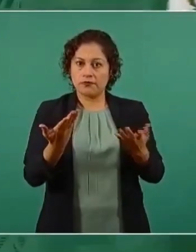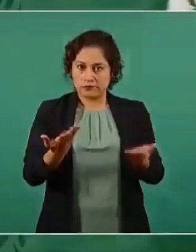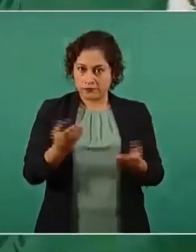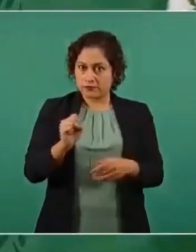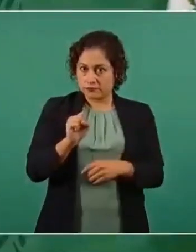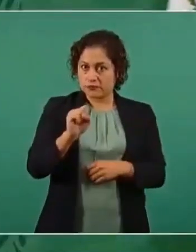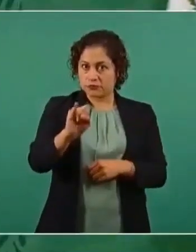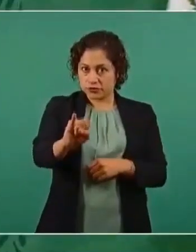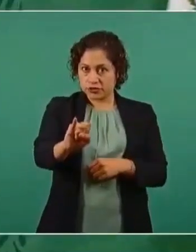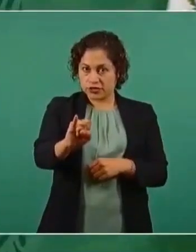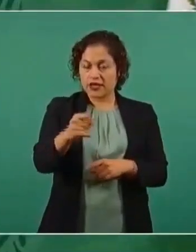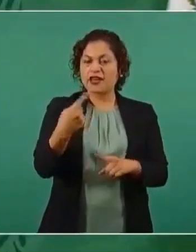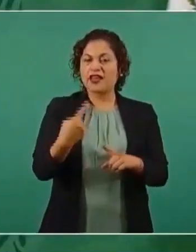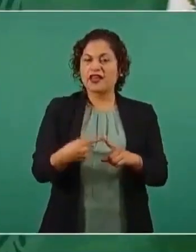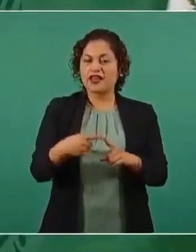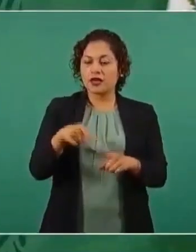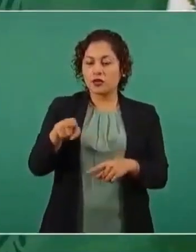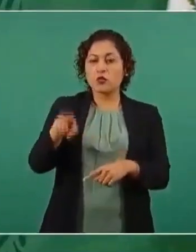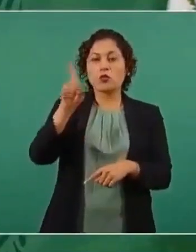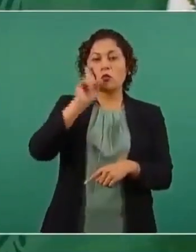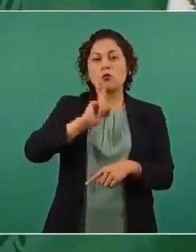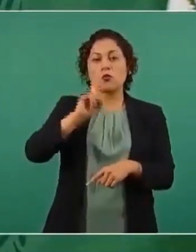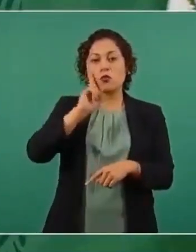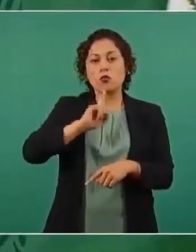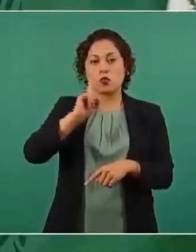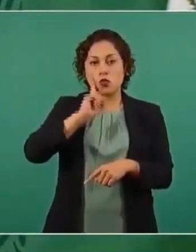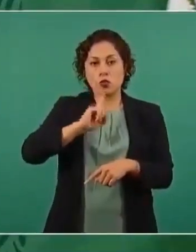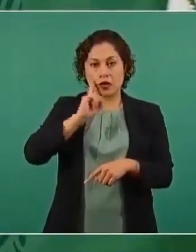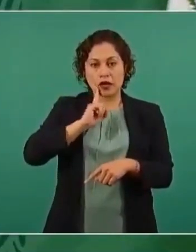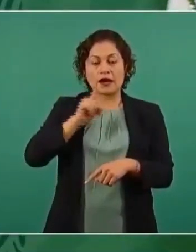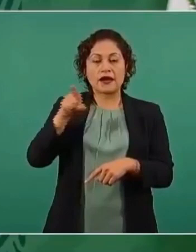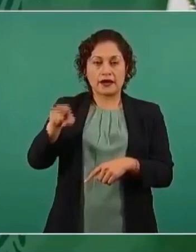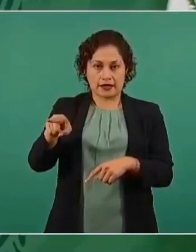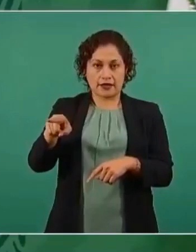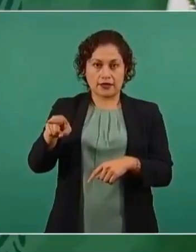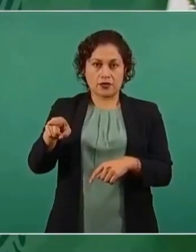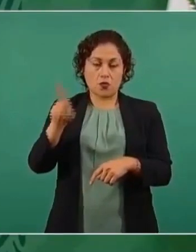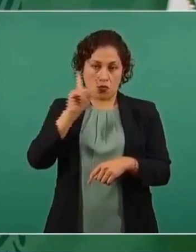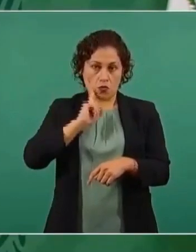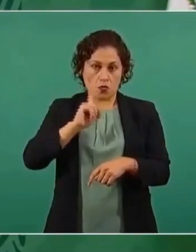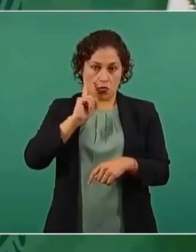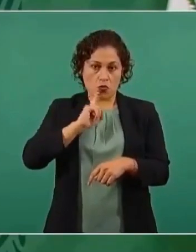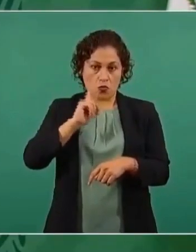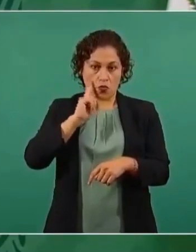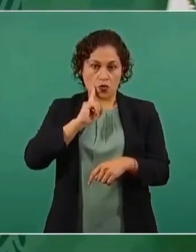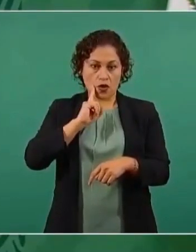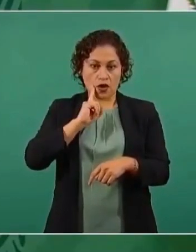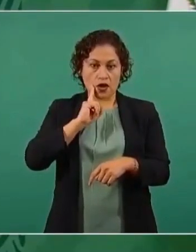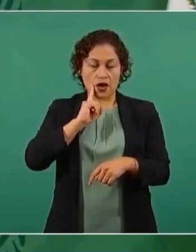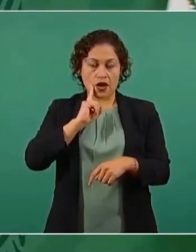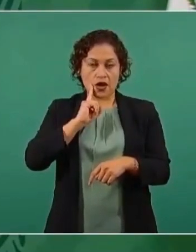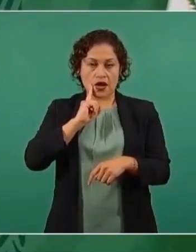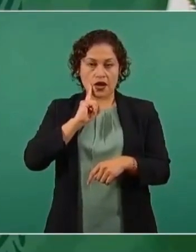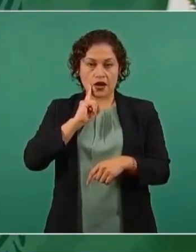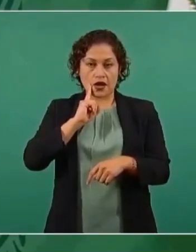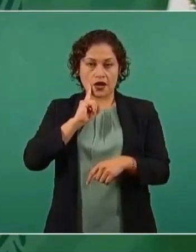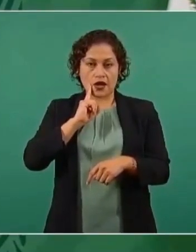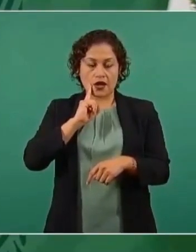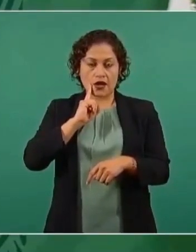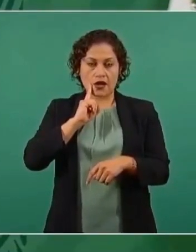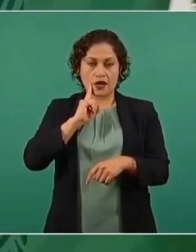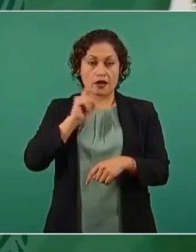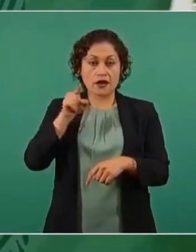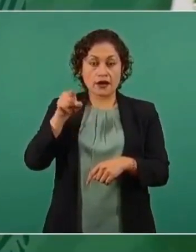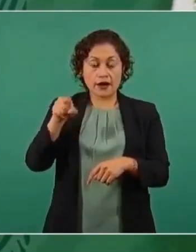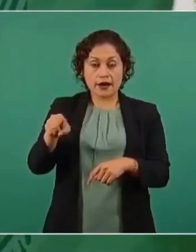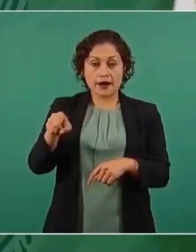Una señora, precisamente una joven, simpatizante del